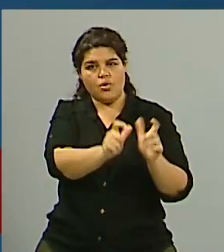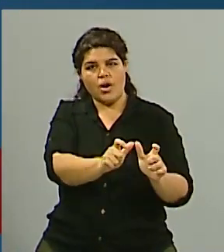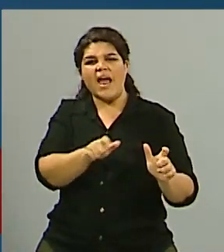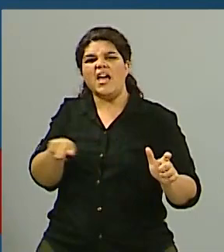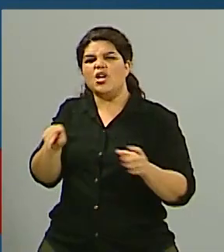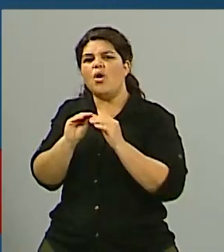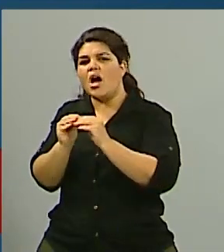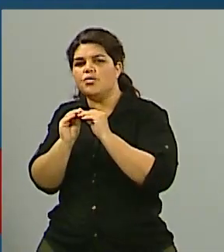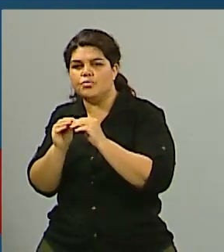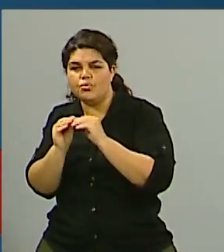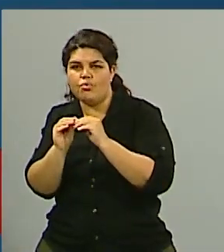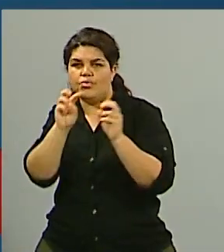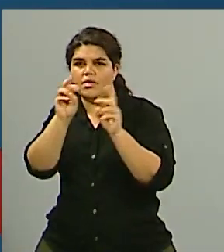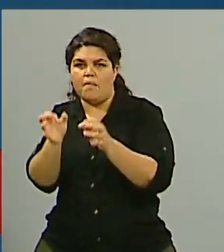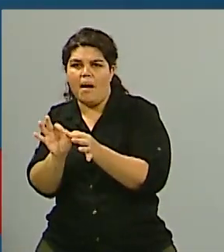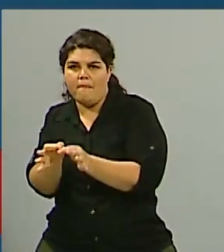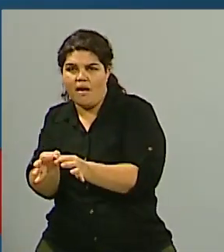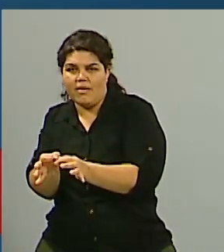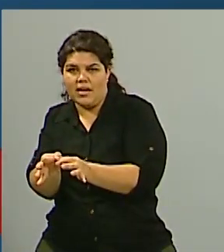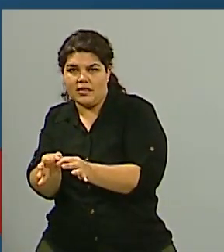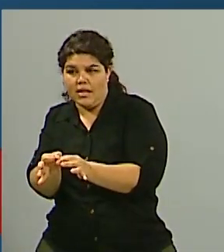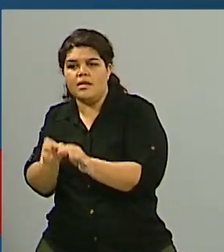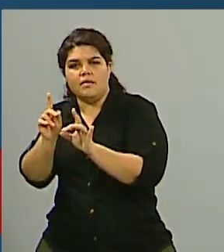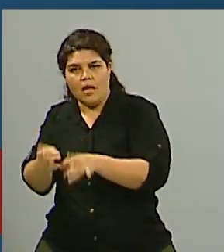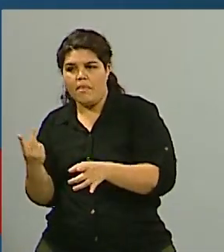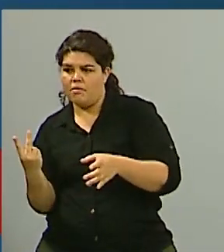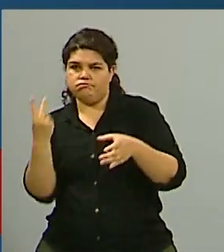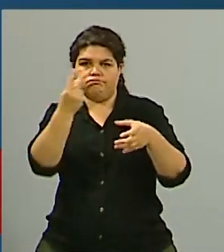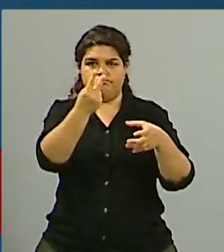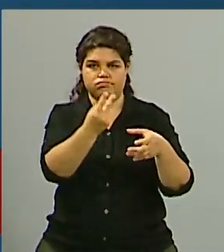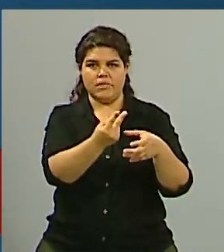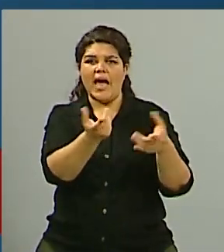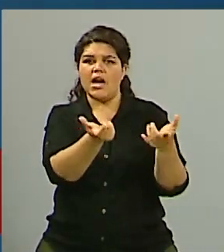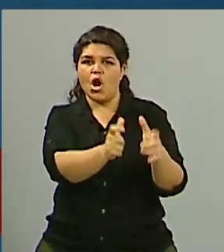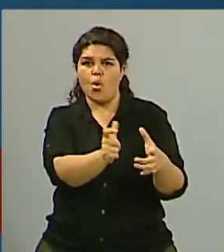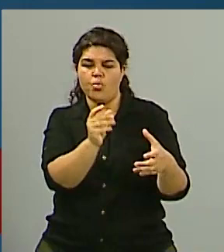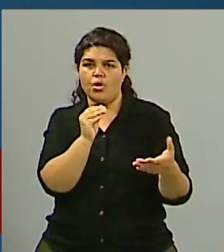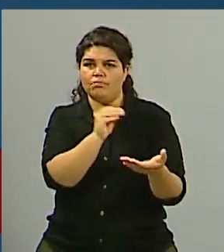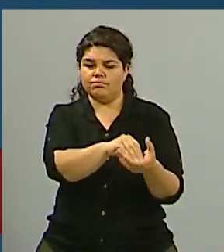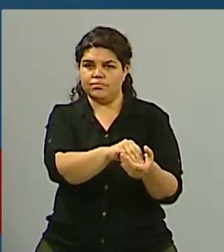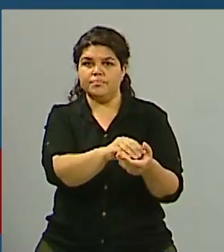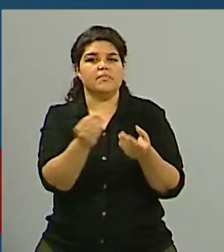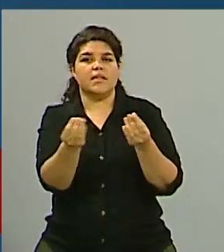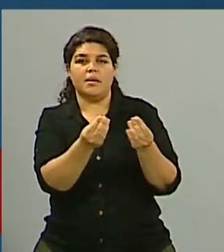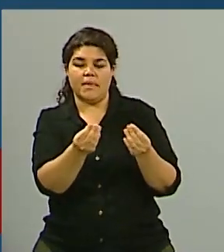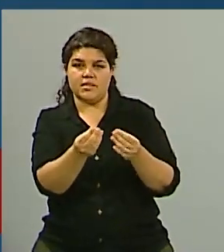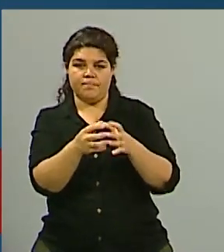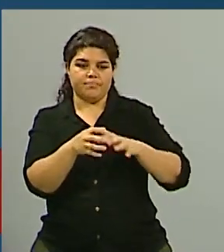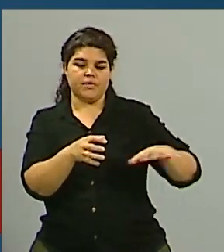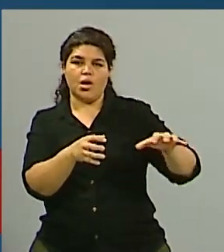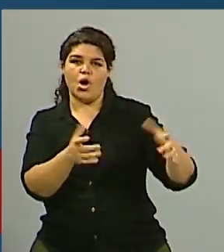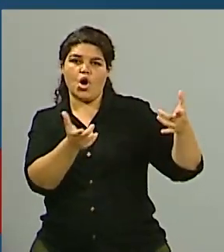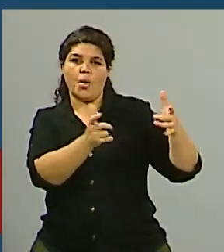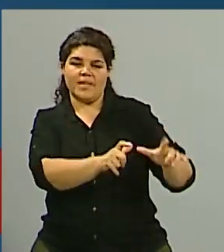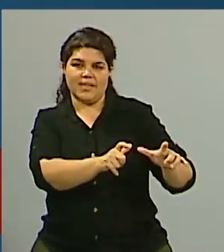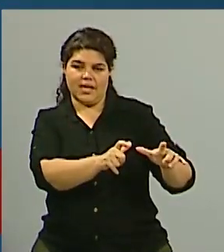Relativos a Malvinas. Ha sido una instancia muy, muy importante porque, a diferencia del Comité de Descolonización,